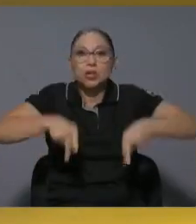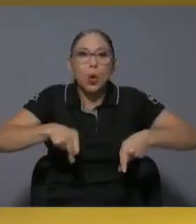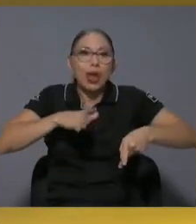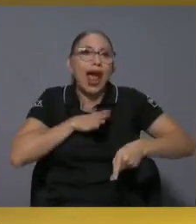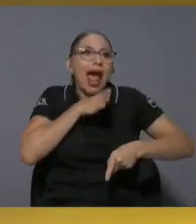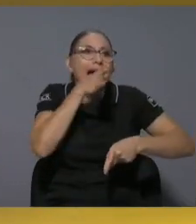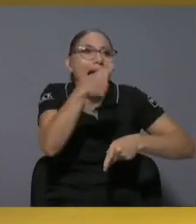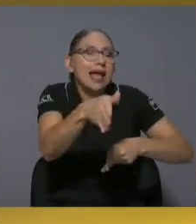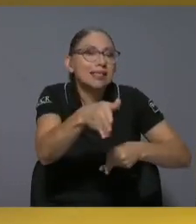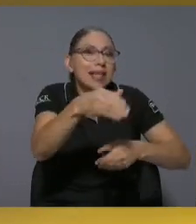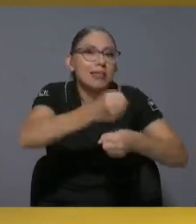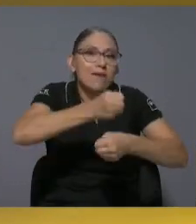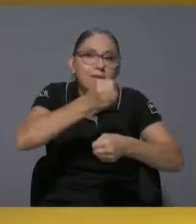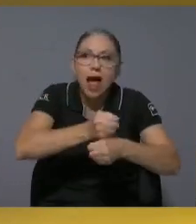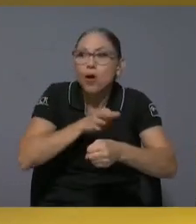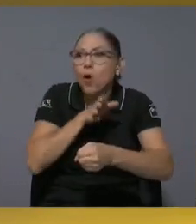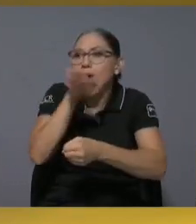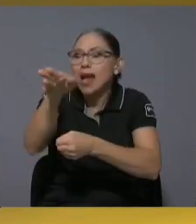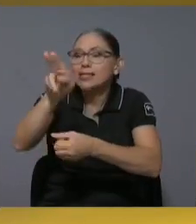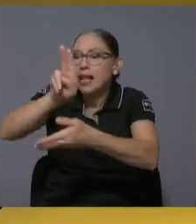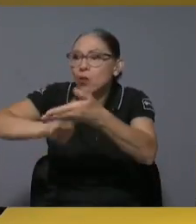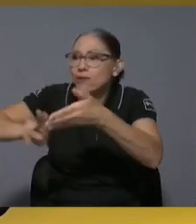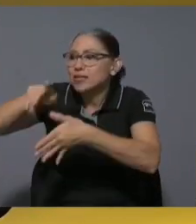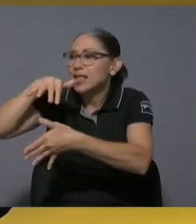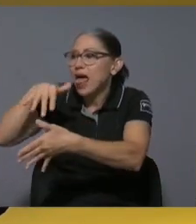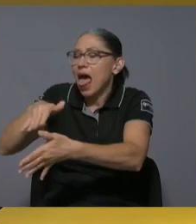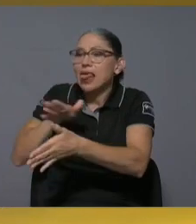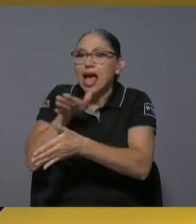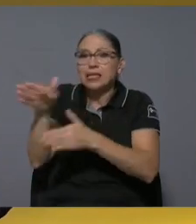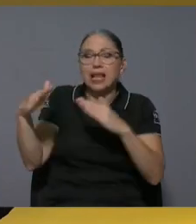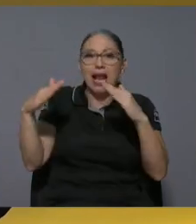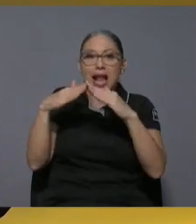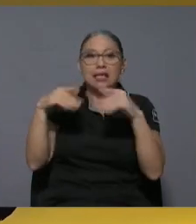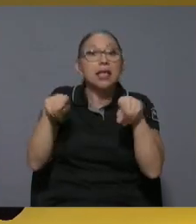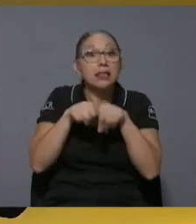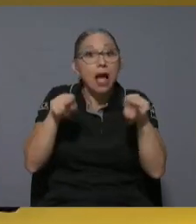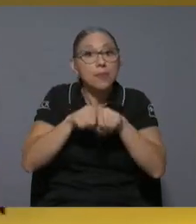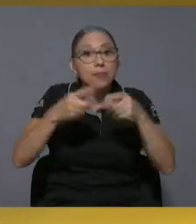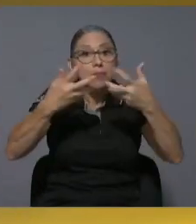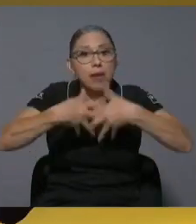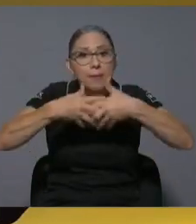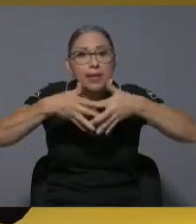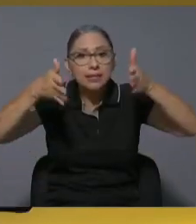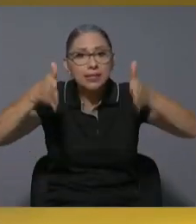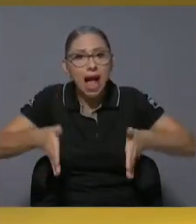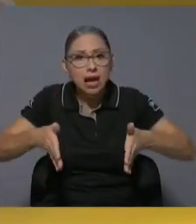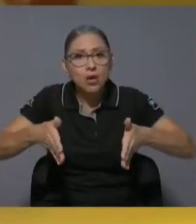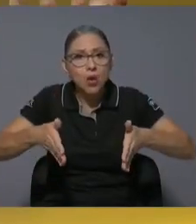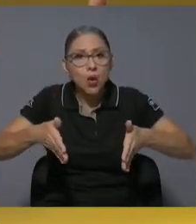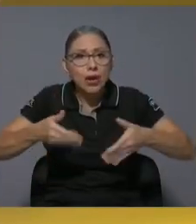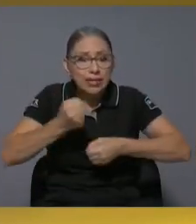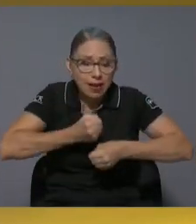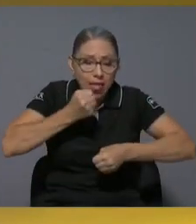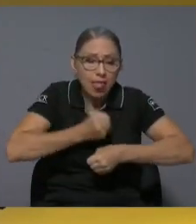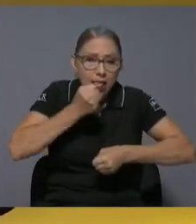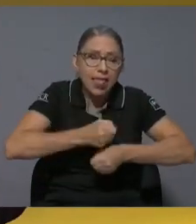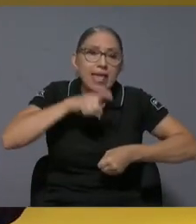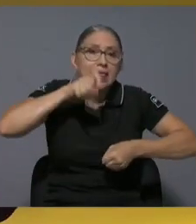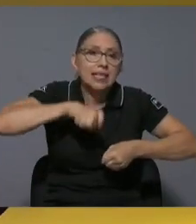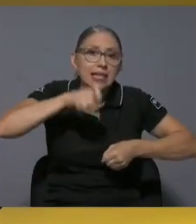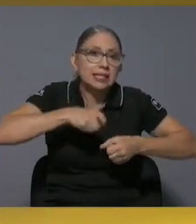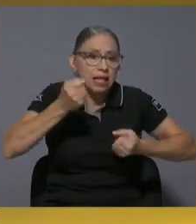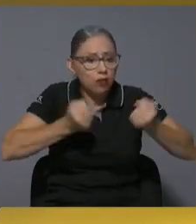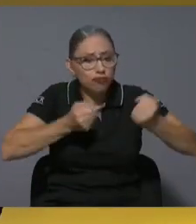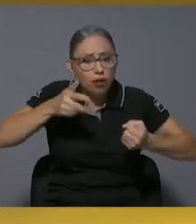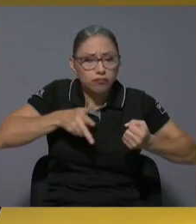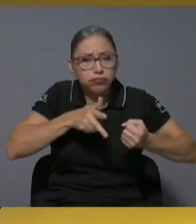y al empresario que está produciendo y que necesita mover los insumos y también poder exportar o llevar